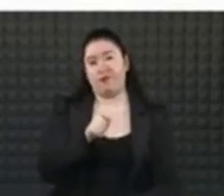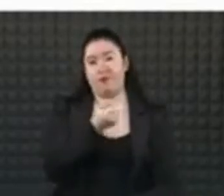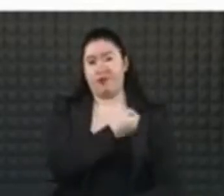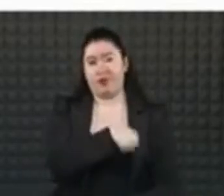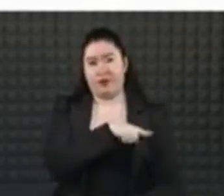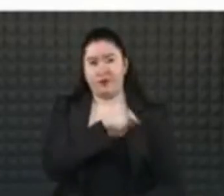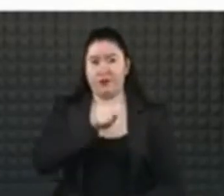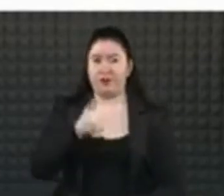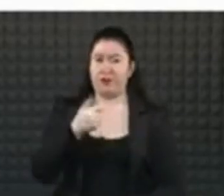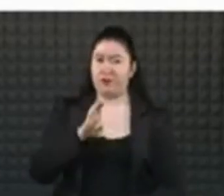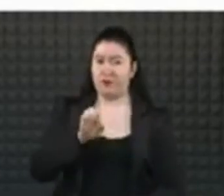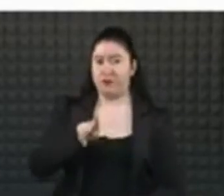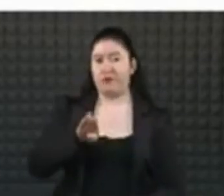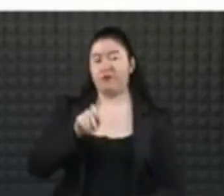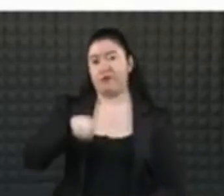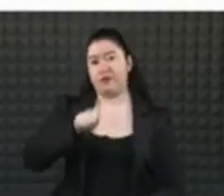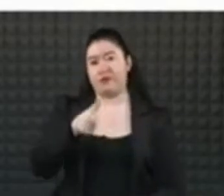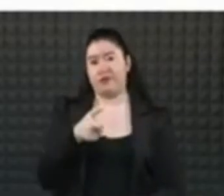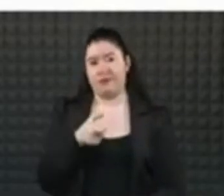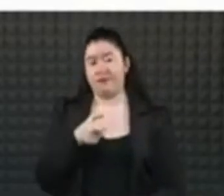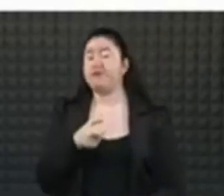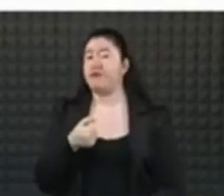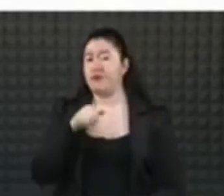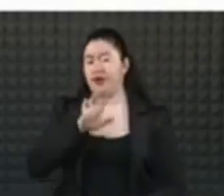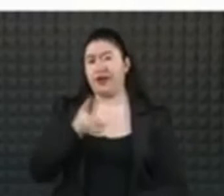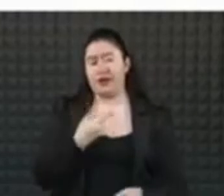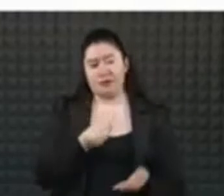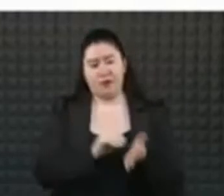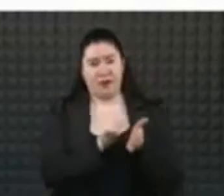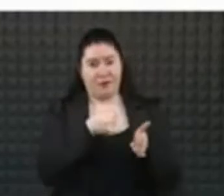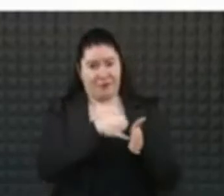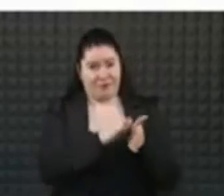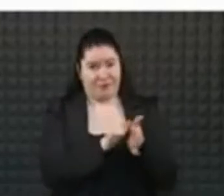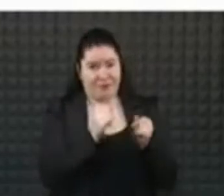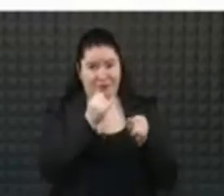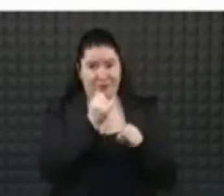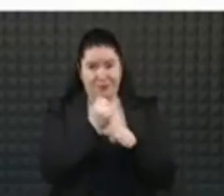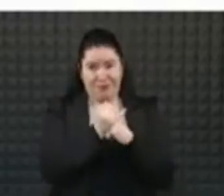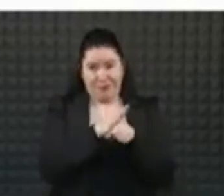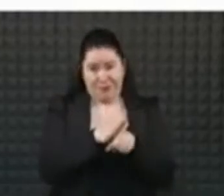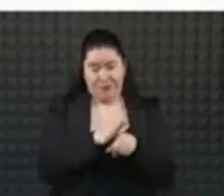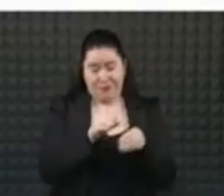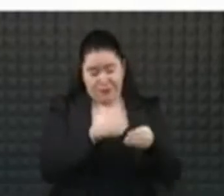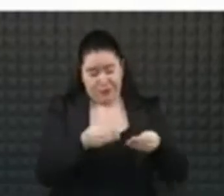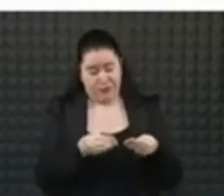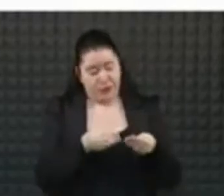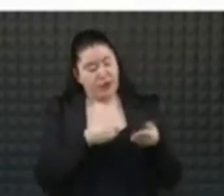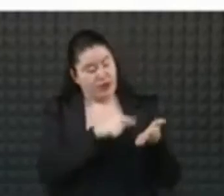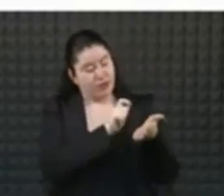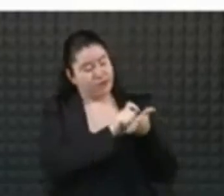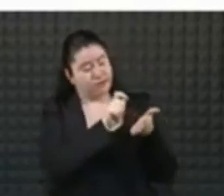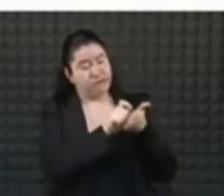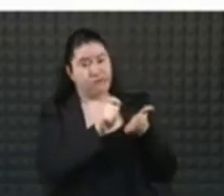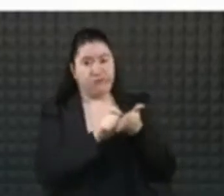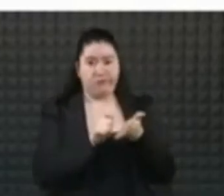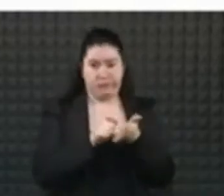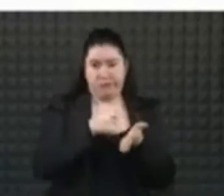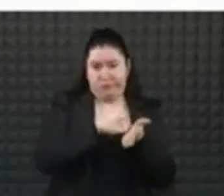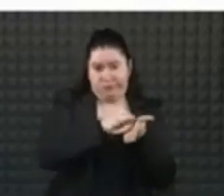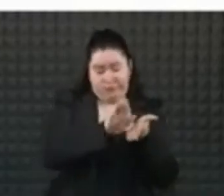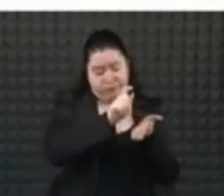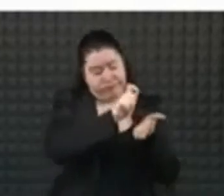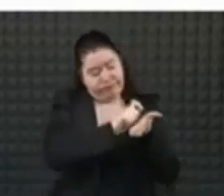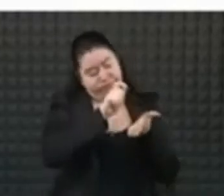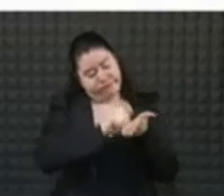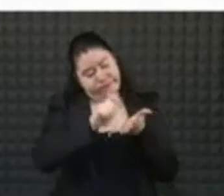el documento que se les va a otorgar, que incluye su nombre, su cuerpo y su folio de registro, imprimirlo, llenar los datos personales restantes